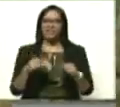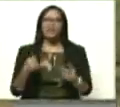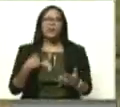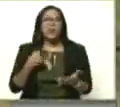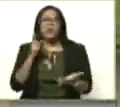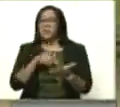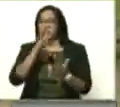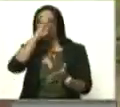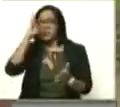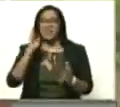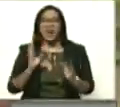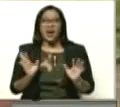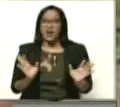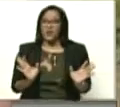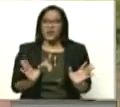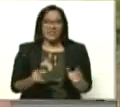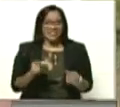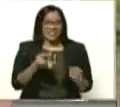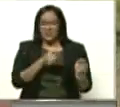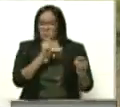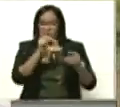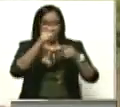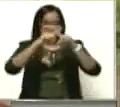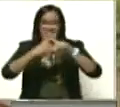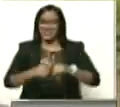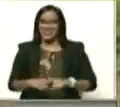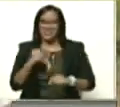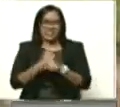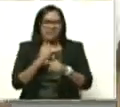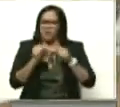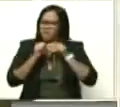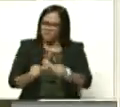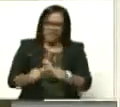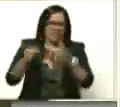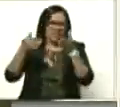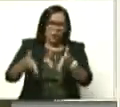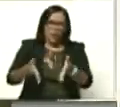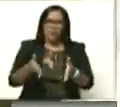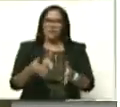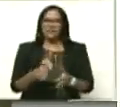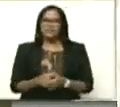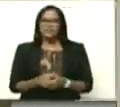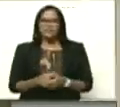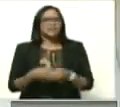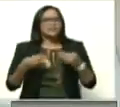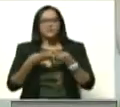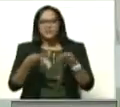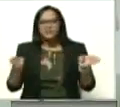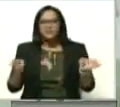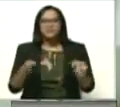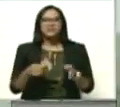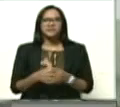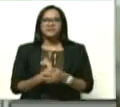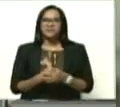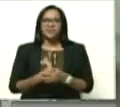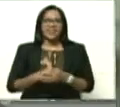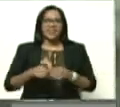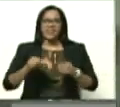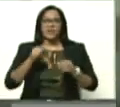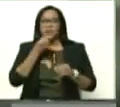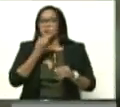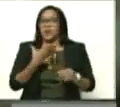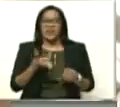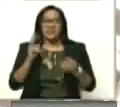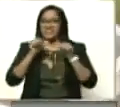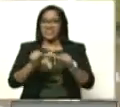vino Diosgado, lo puso aquí de puertero a él, un trabajador fijo que el trabajo de él era abrir las puertas del salón y trancarla, y se